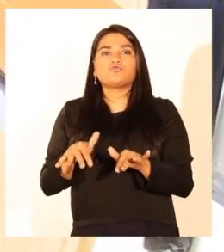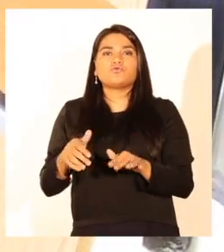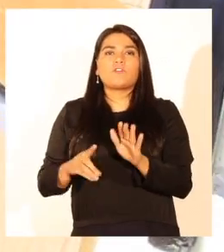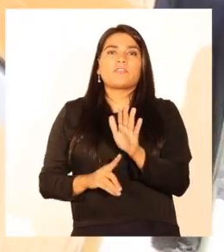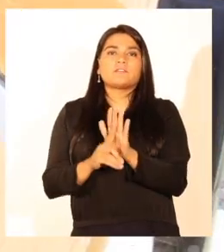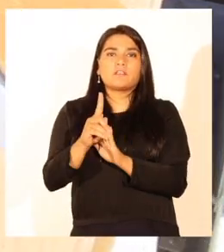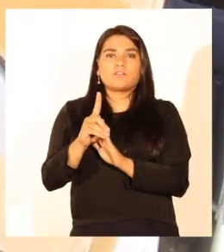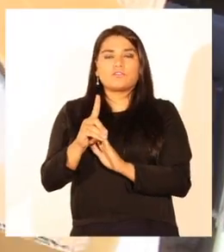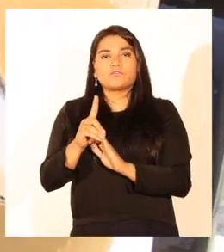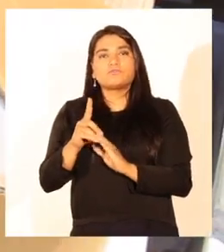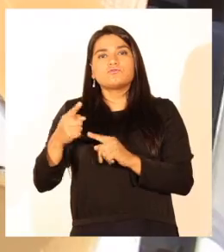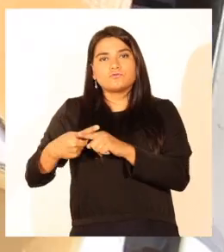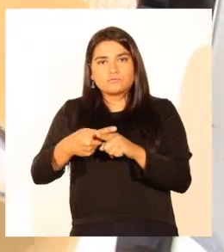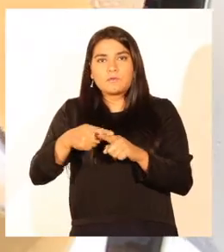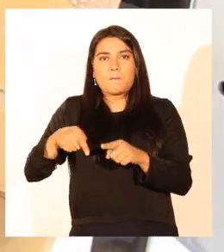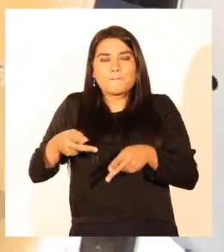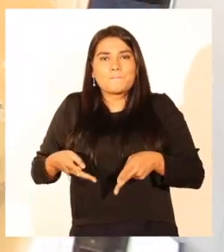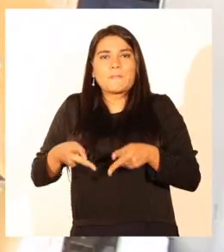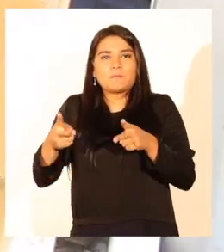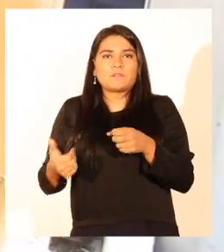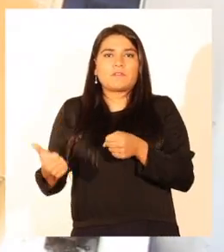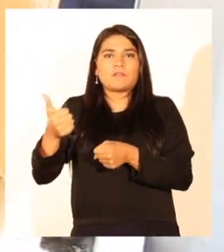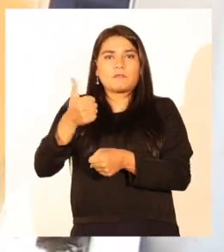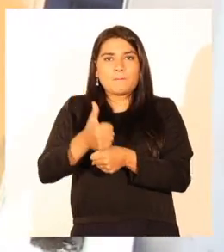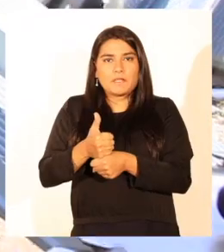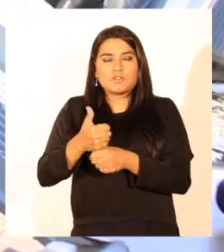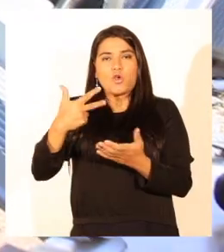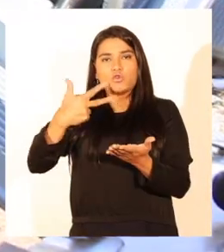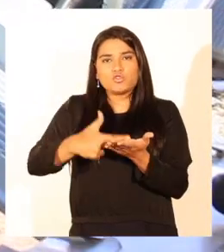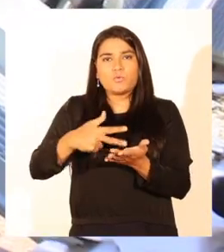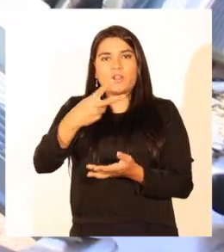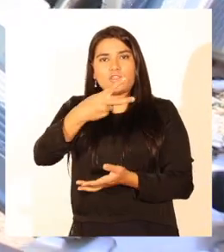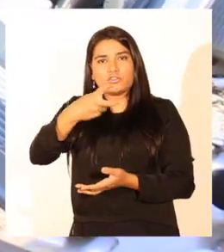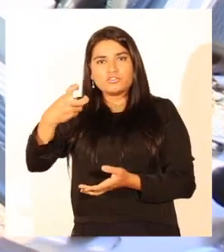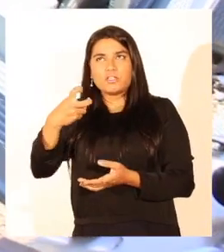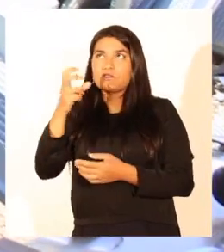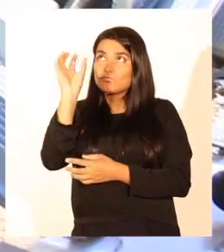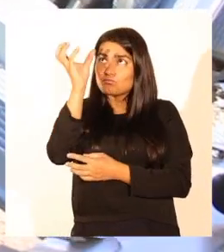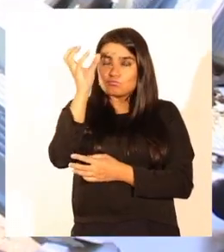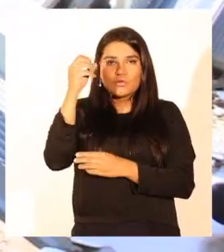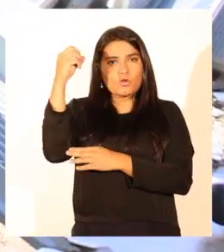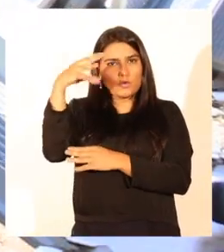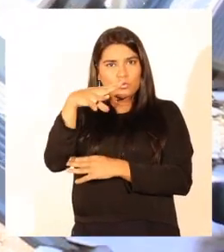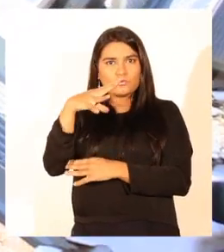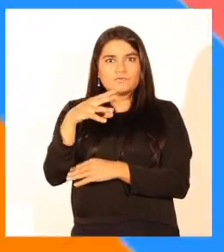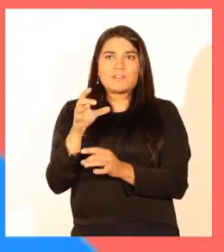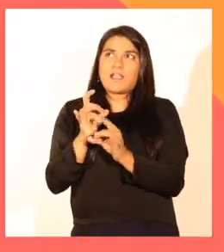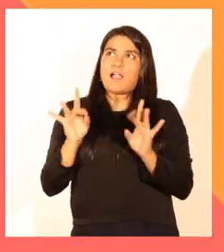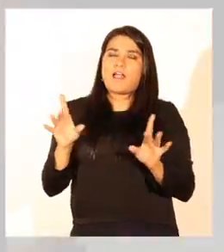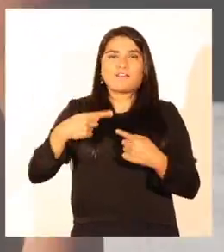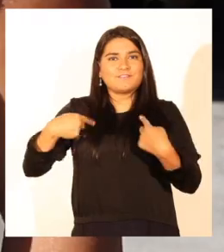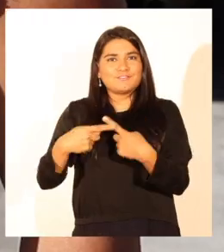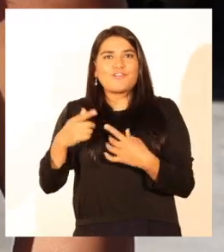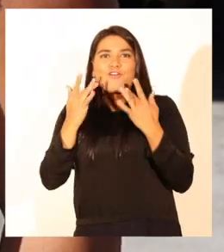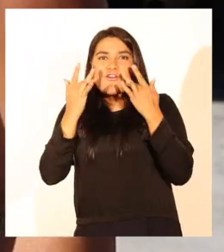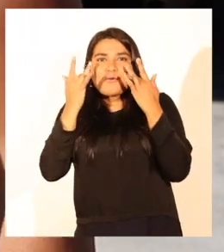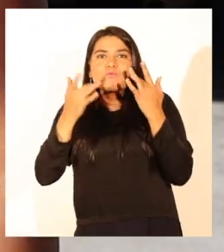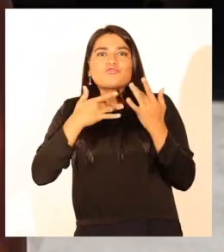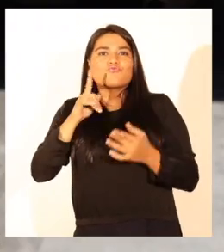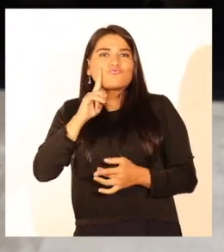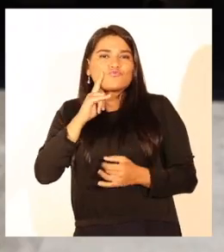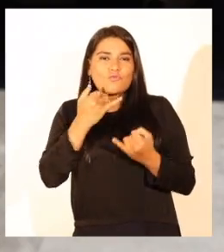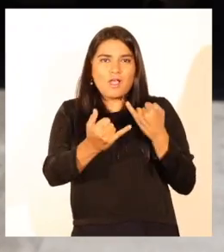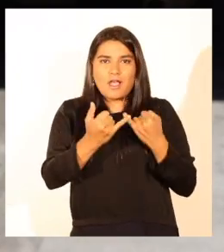de la Subsecretaría de Desarrollo Regional que permitirán reemplazar 8.200 luminarias. Claro, me pone